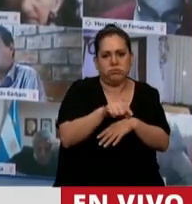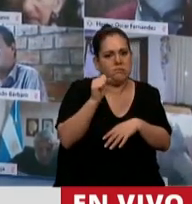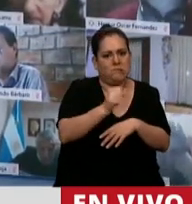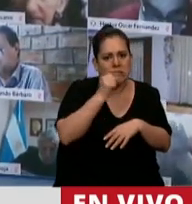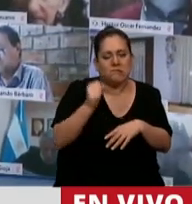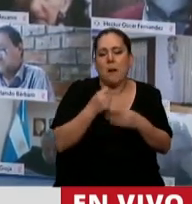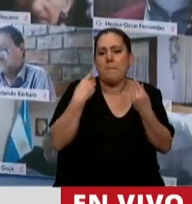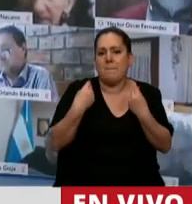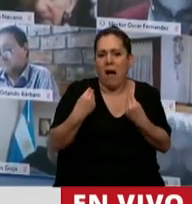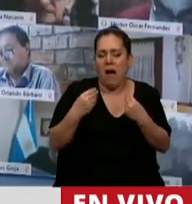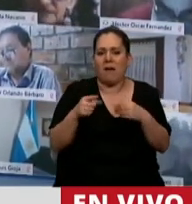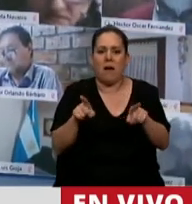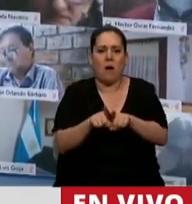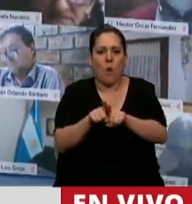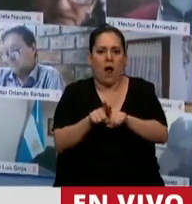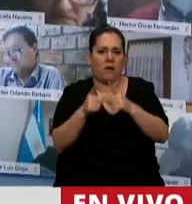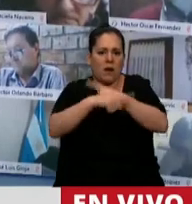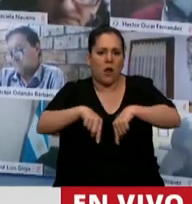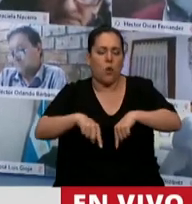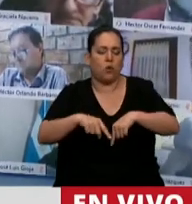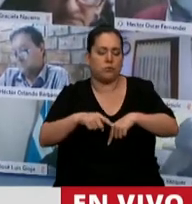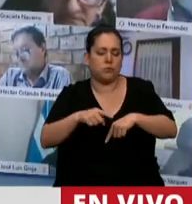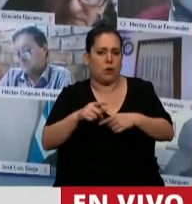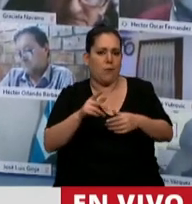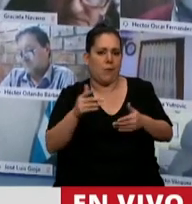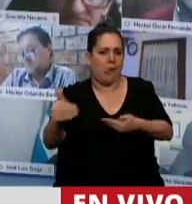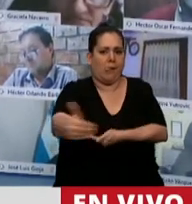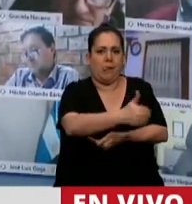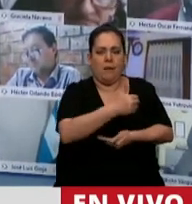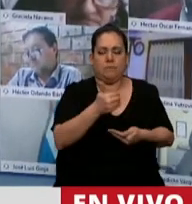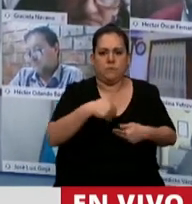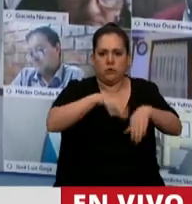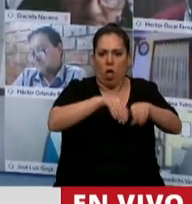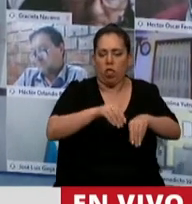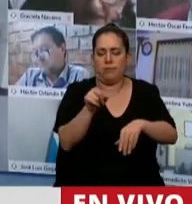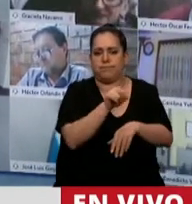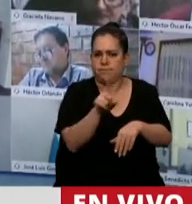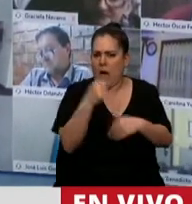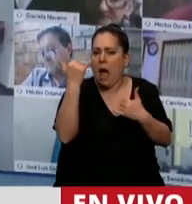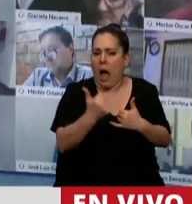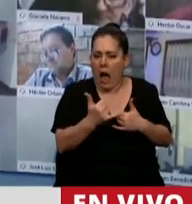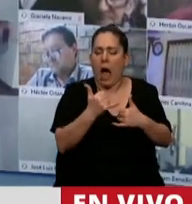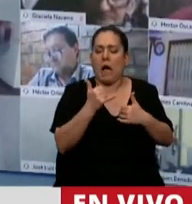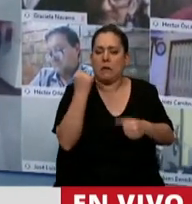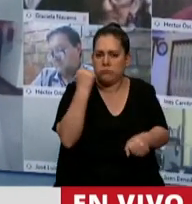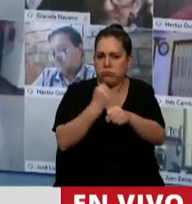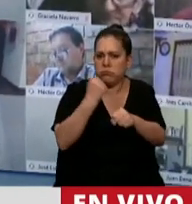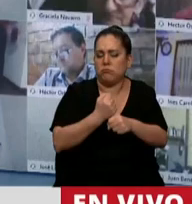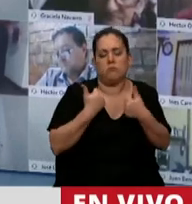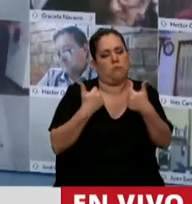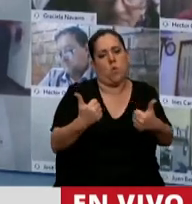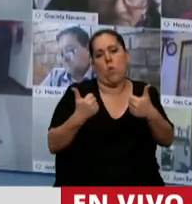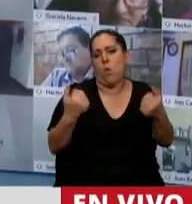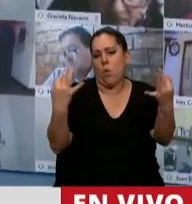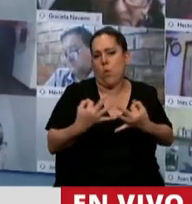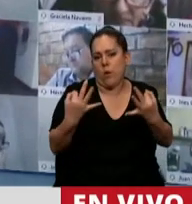no sobreexplotar el recurso. Creo que hay una muy buena coordinación y un muy buen trabajo que quiero rescatar lo presidente del